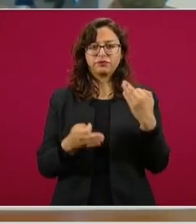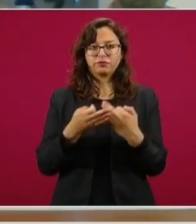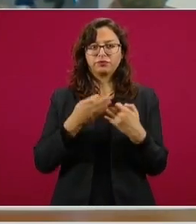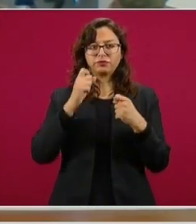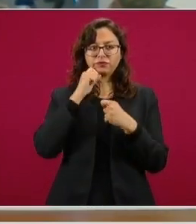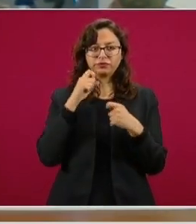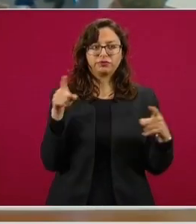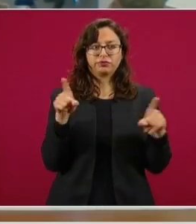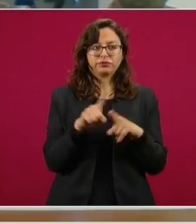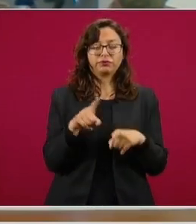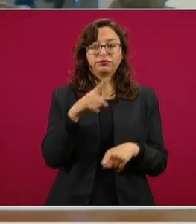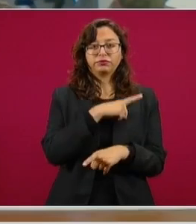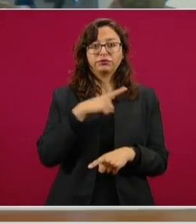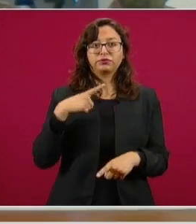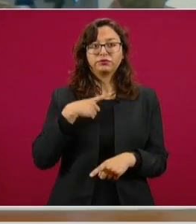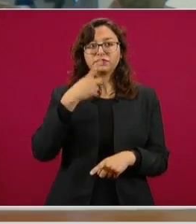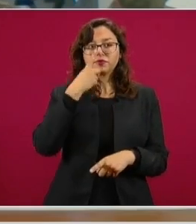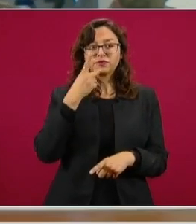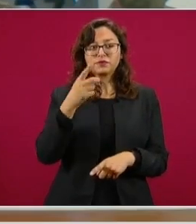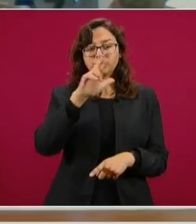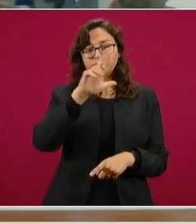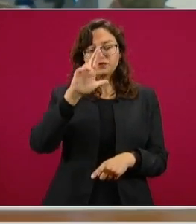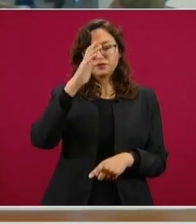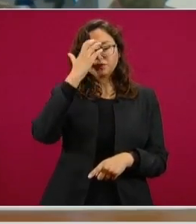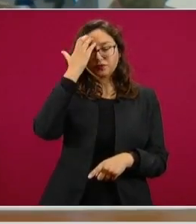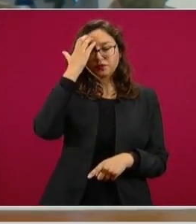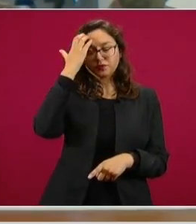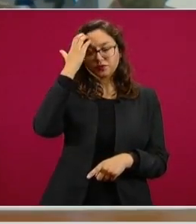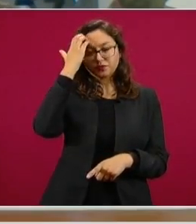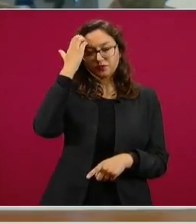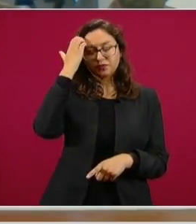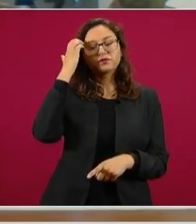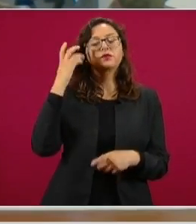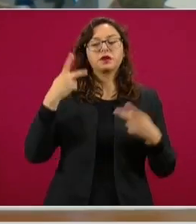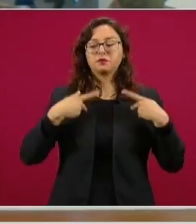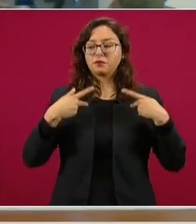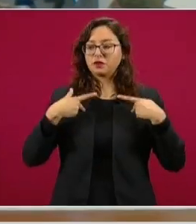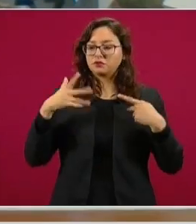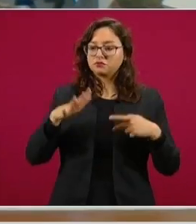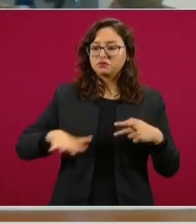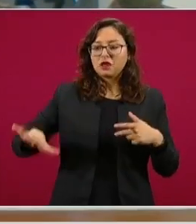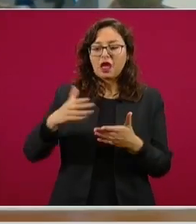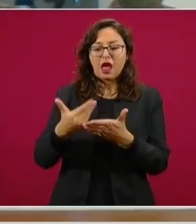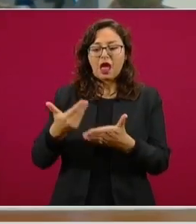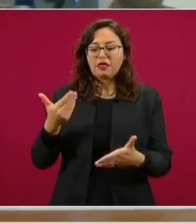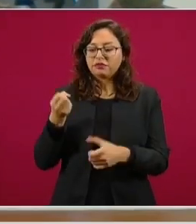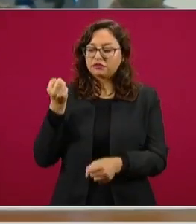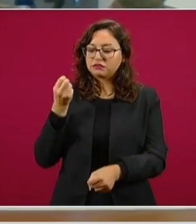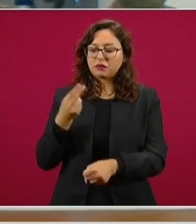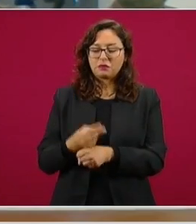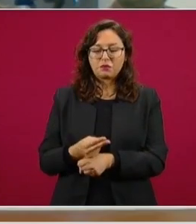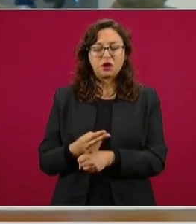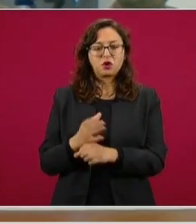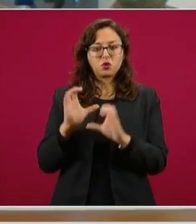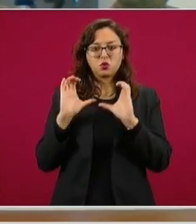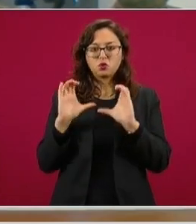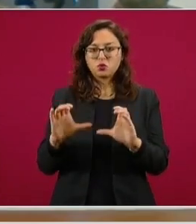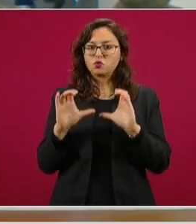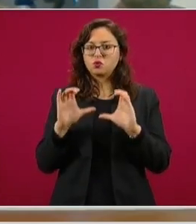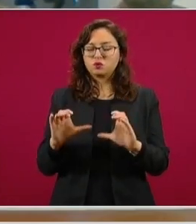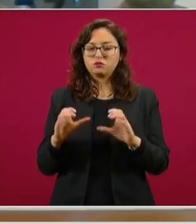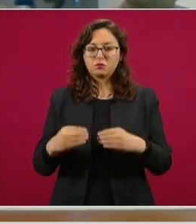reconocer principalmente a la población que tomaron acciones preventivas muy importantes para